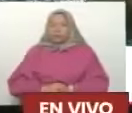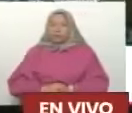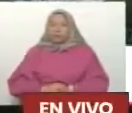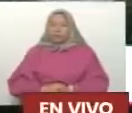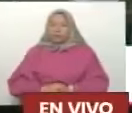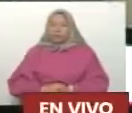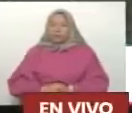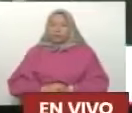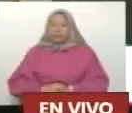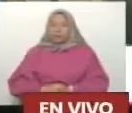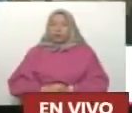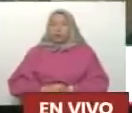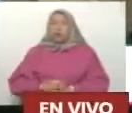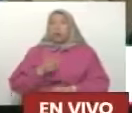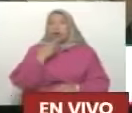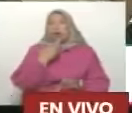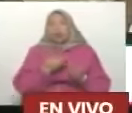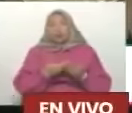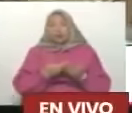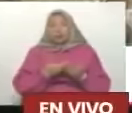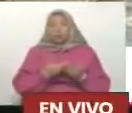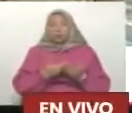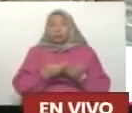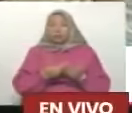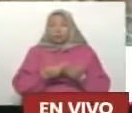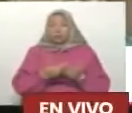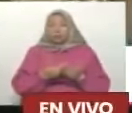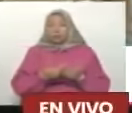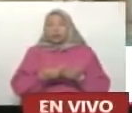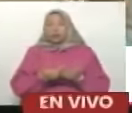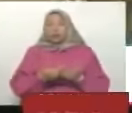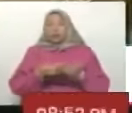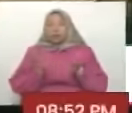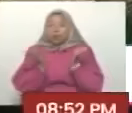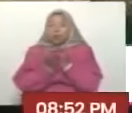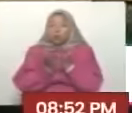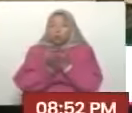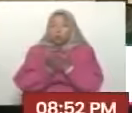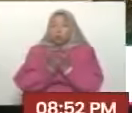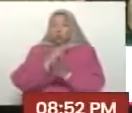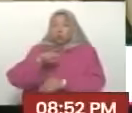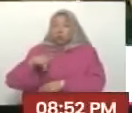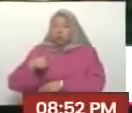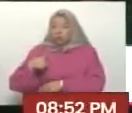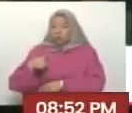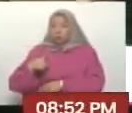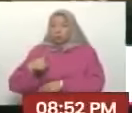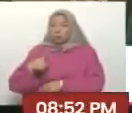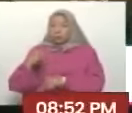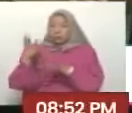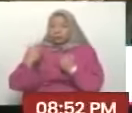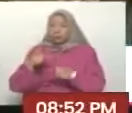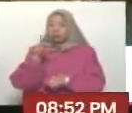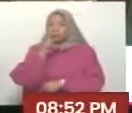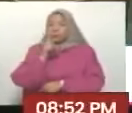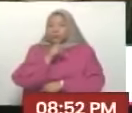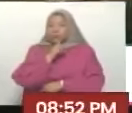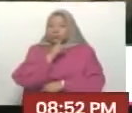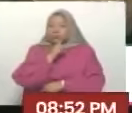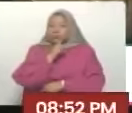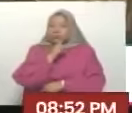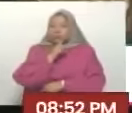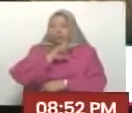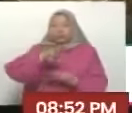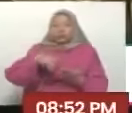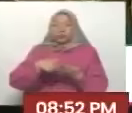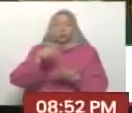Estamos sumamente agradecidos por esta rehabilitación de nuestra institución, la cual lleva por nombre Unidad Educativa